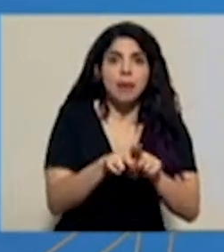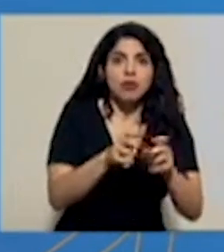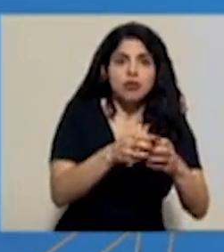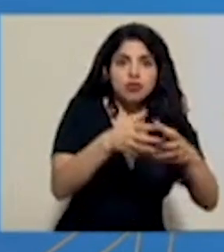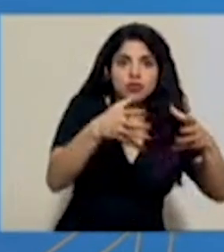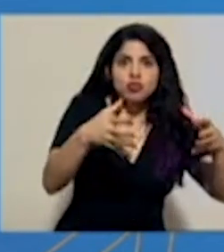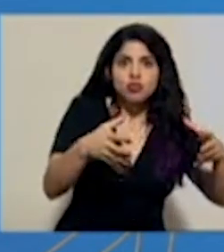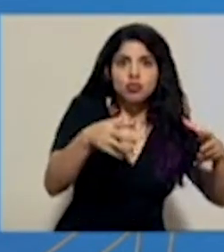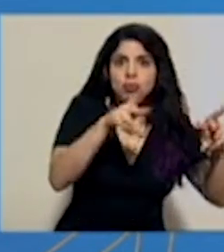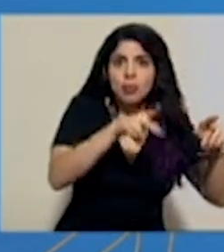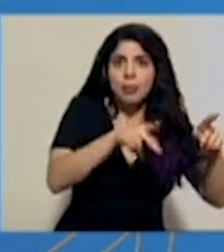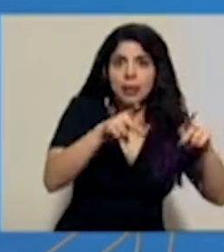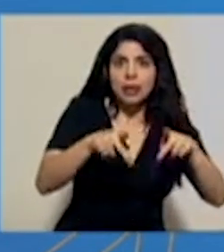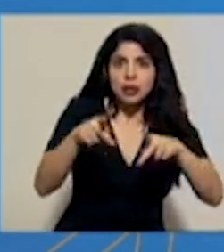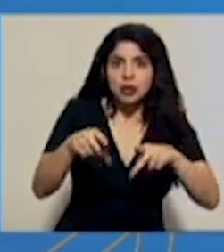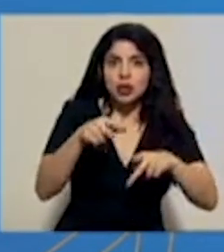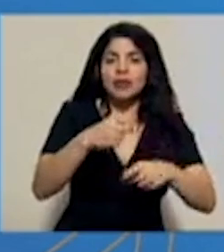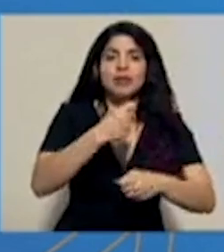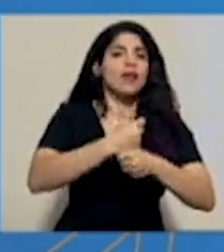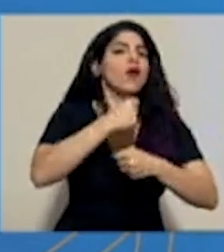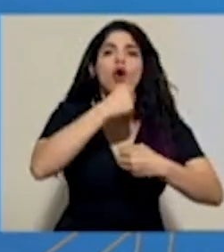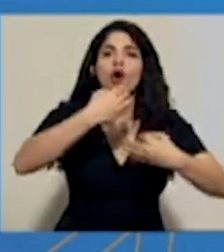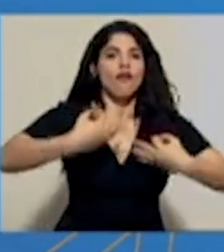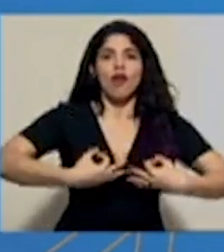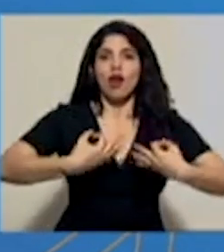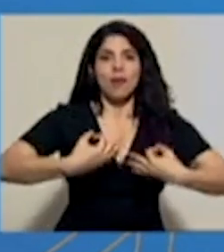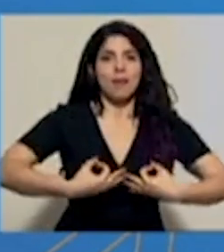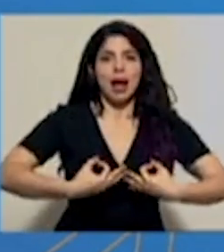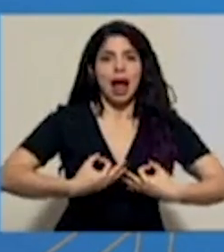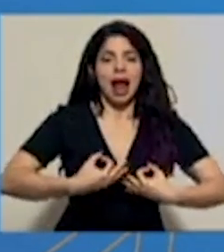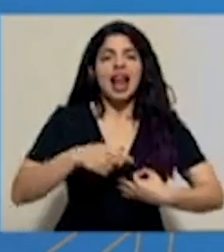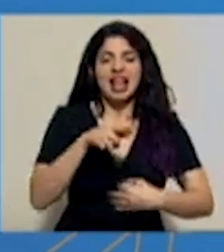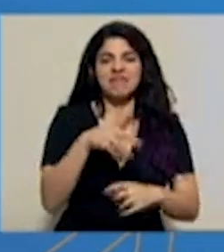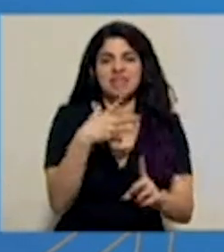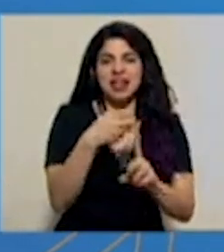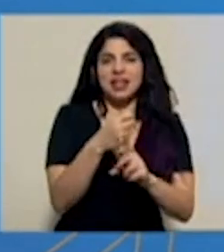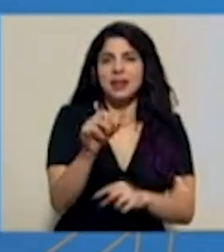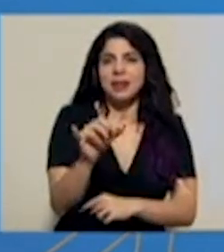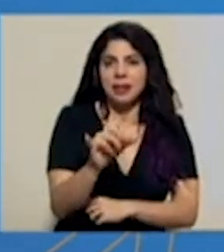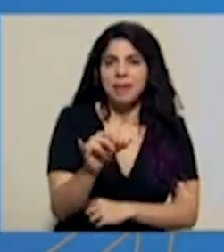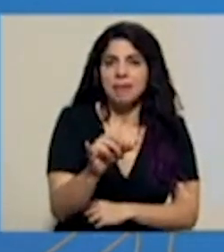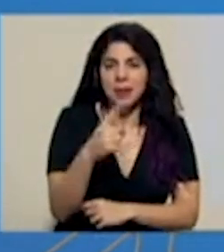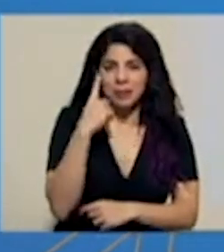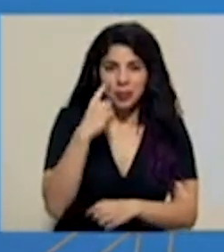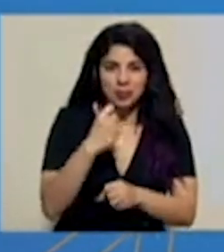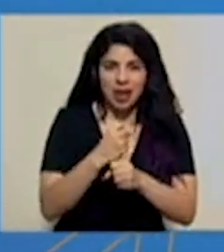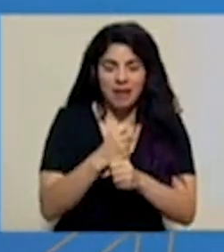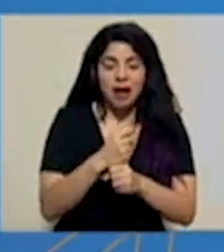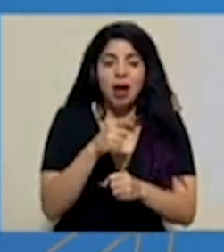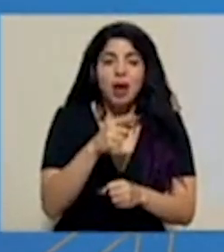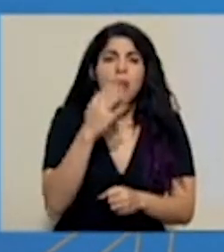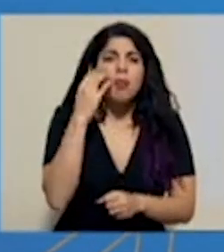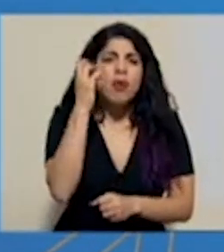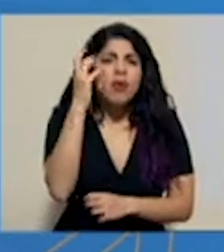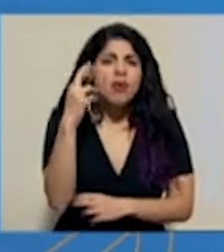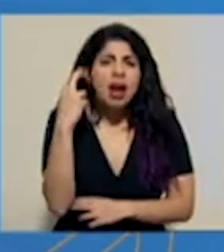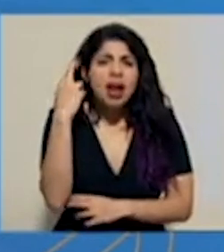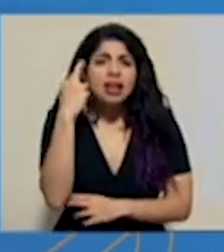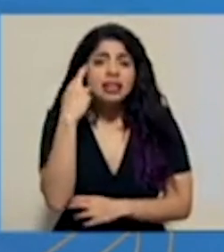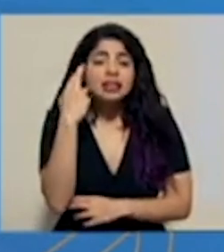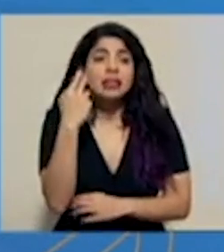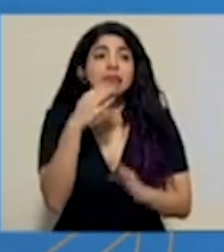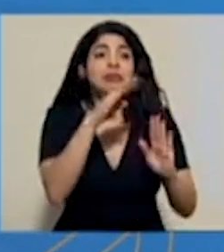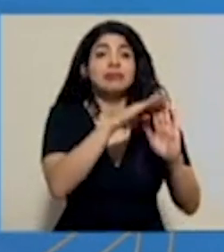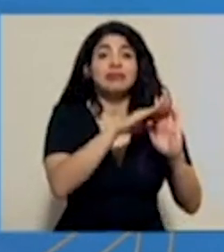de personas en informalidad que han tenido una afectación. Esto claramente en razón de que ante las